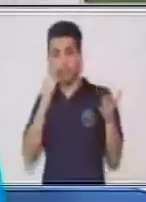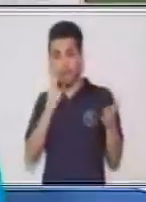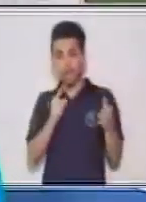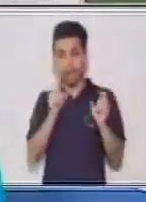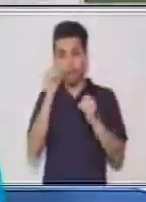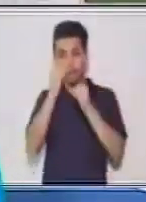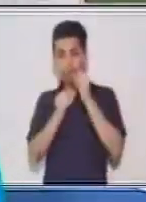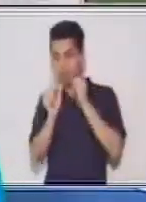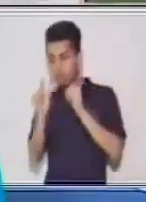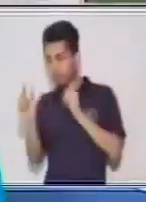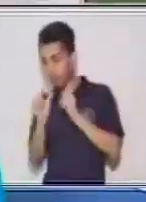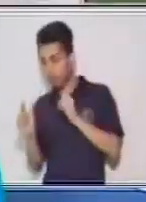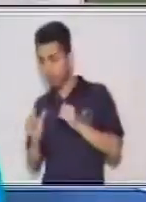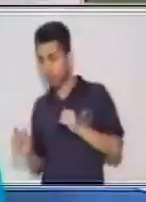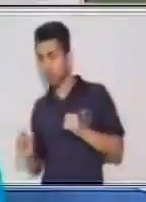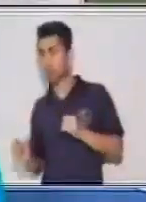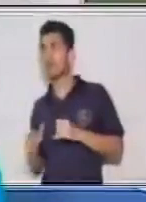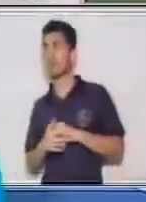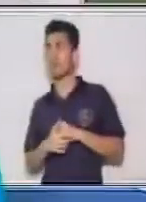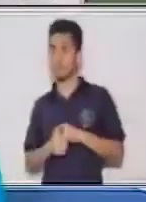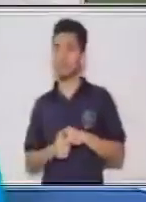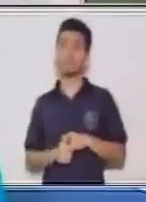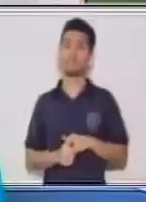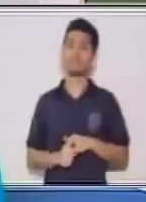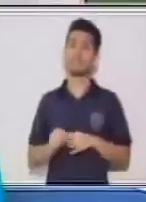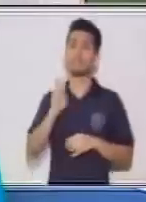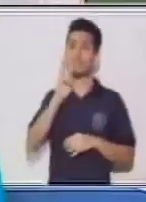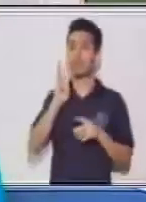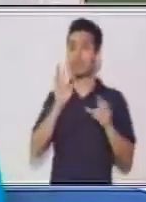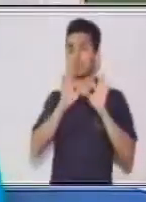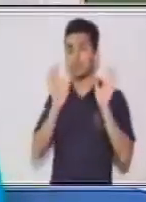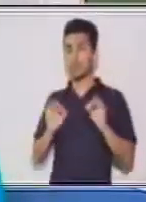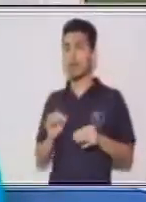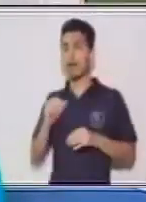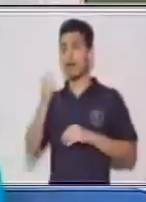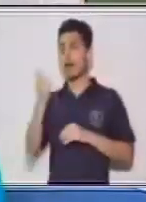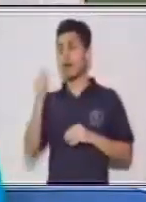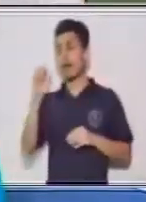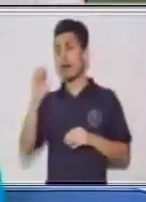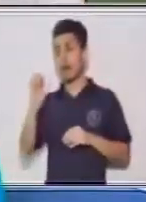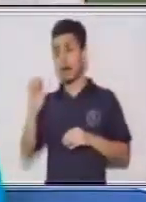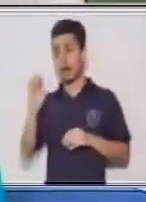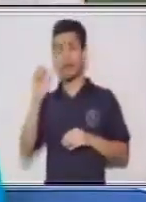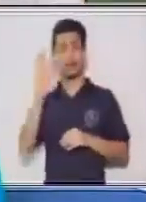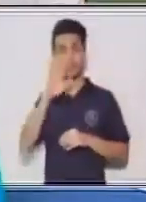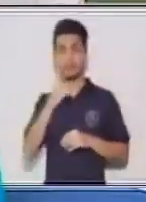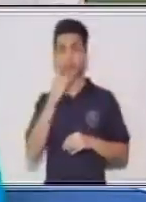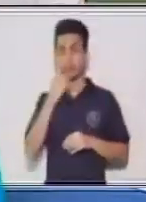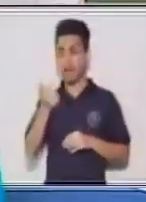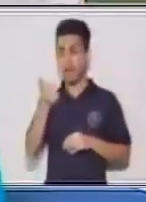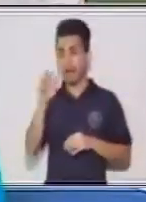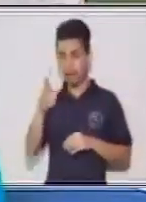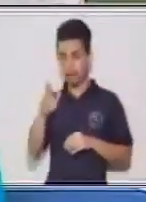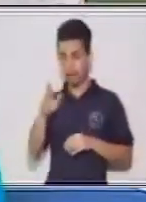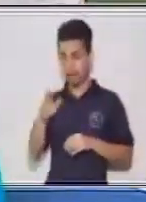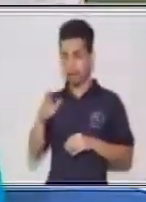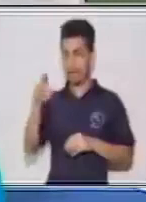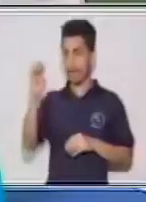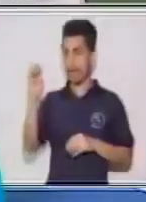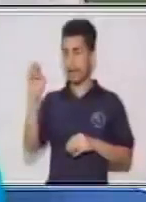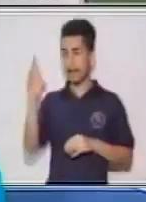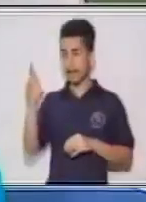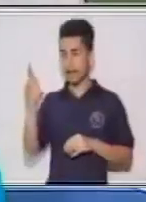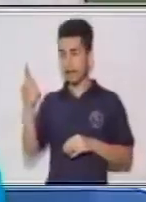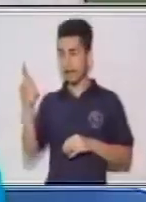terminaciones. Entonces, te quiero comentar que hay tres combinaciones. Los que terminan en ar, los que terminan en er, o los que terminan en ir.